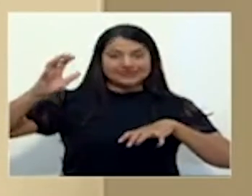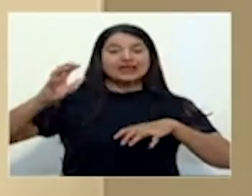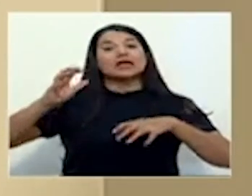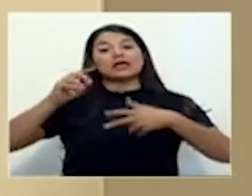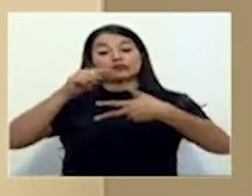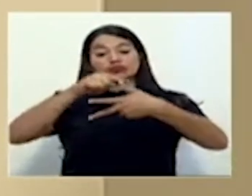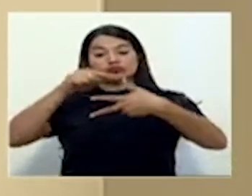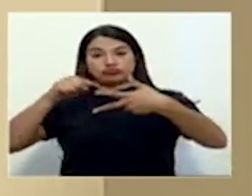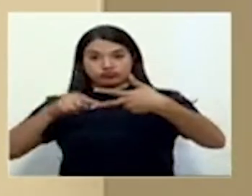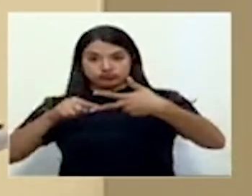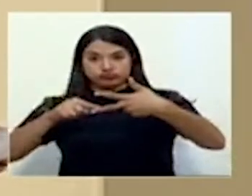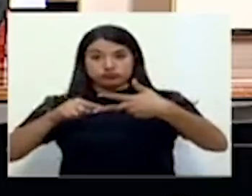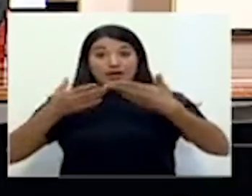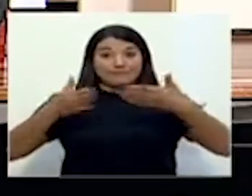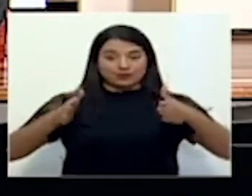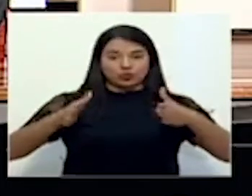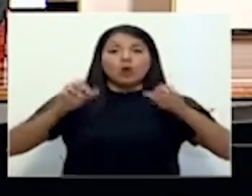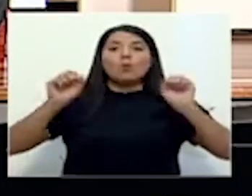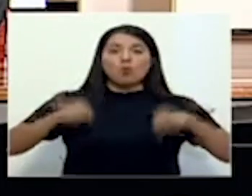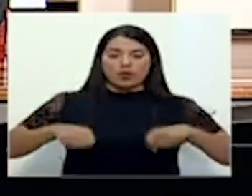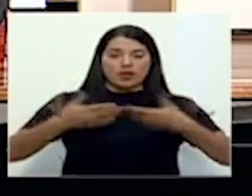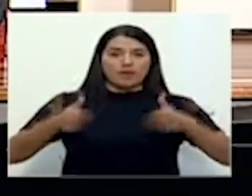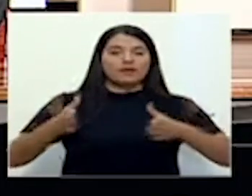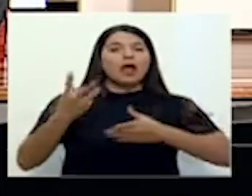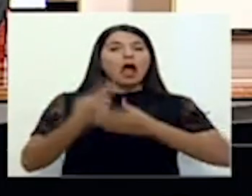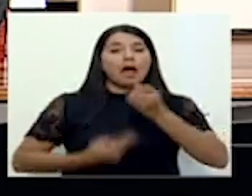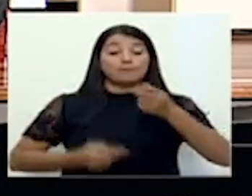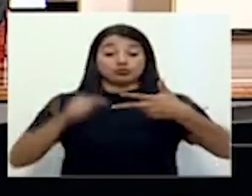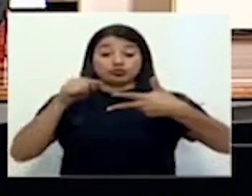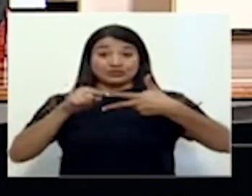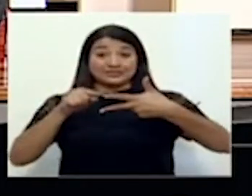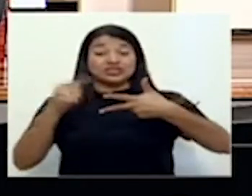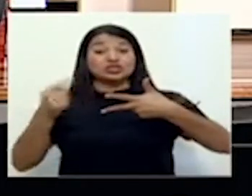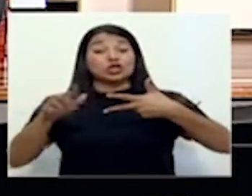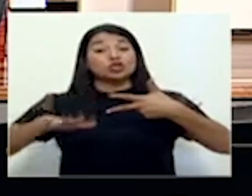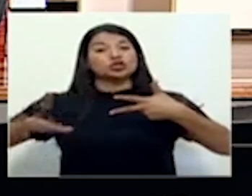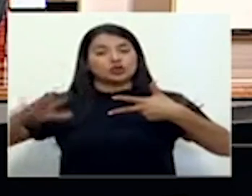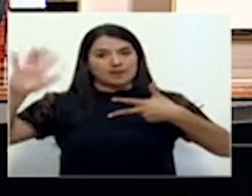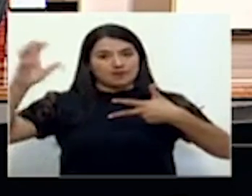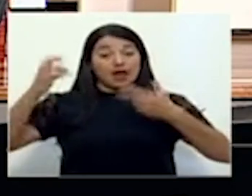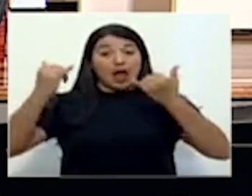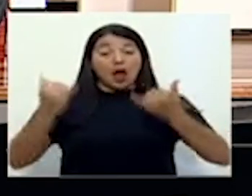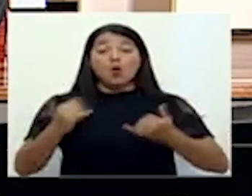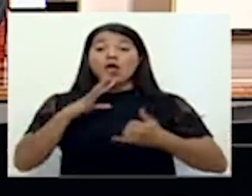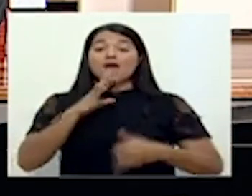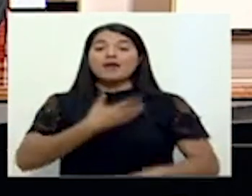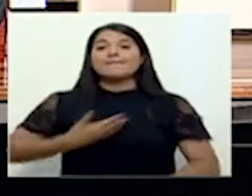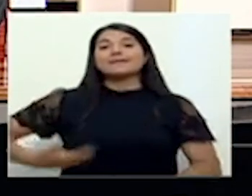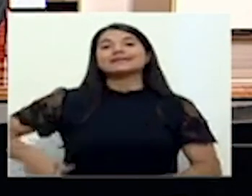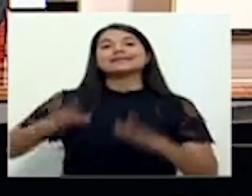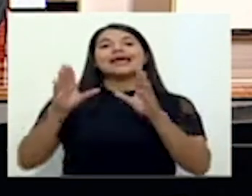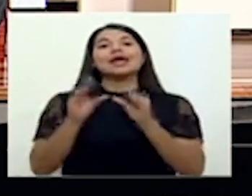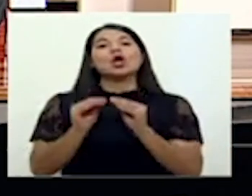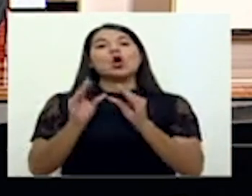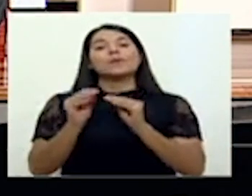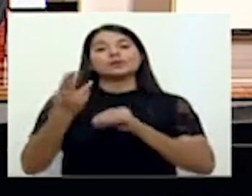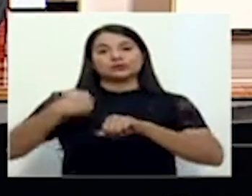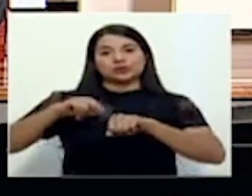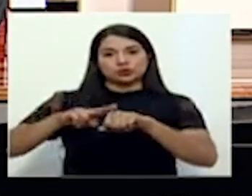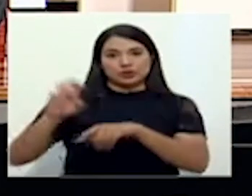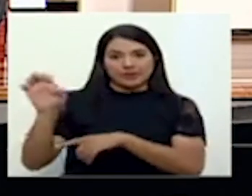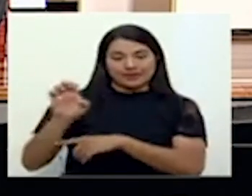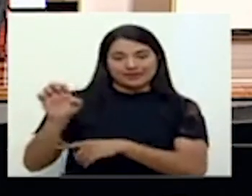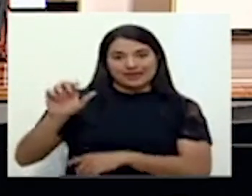amarillos. A continuación, cedemos el uso a la palabra del presidente de la Comisión Nacional de Emergencias, el señor Alexander